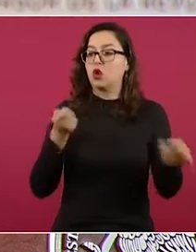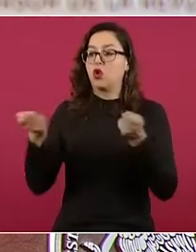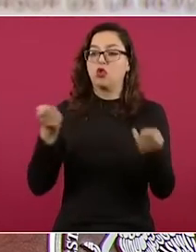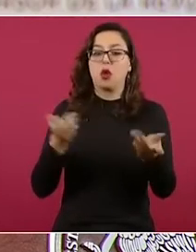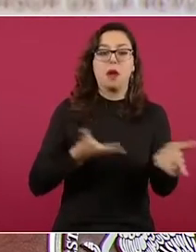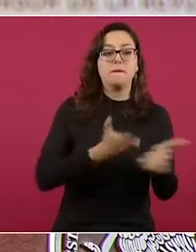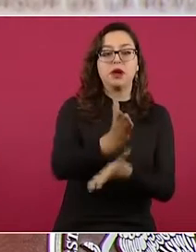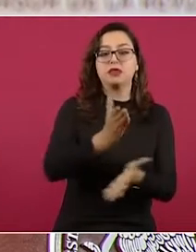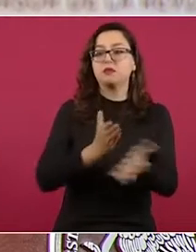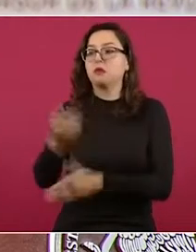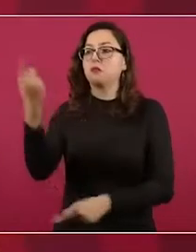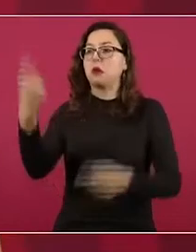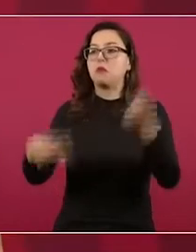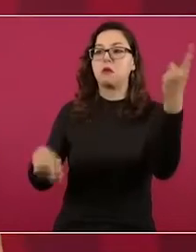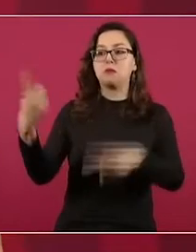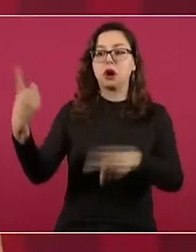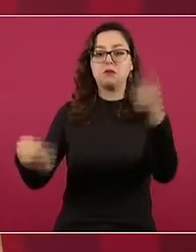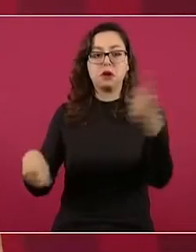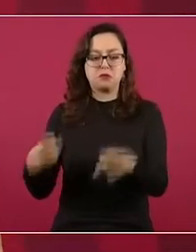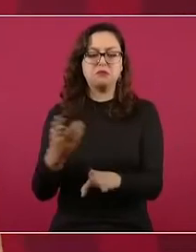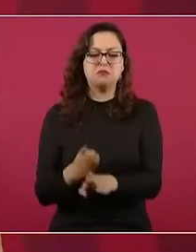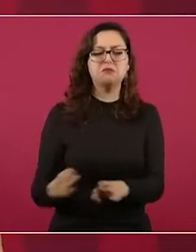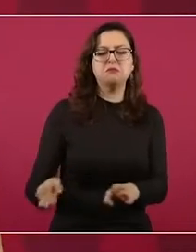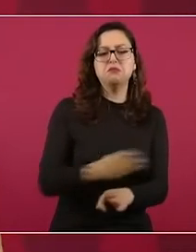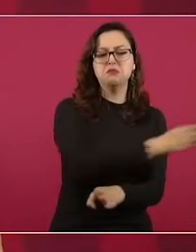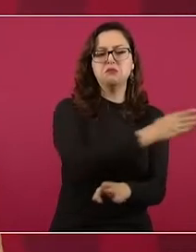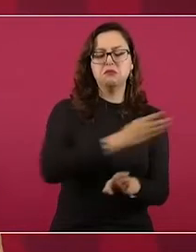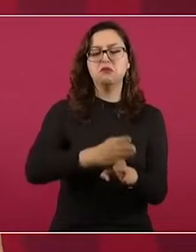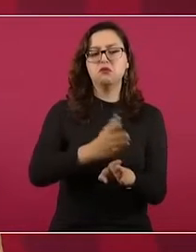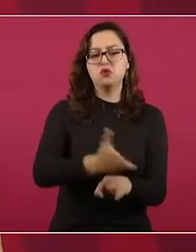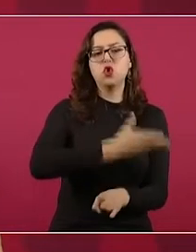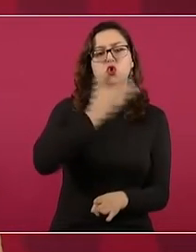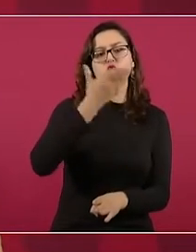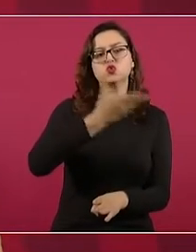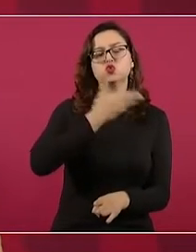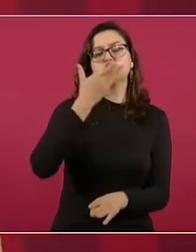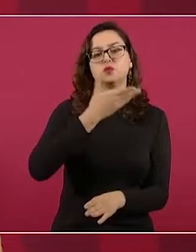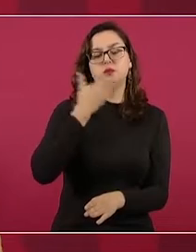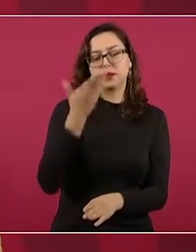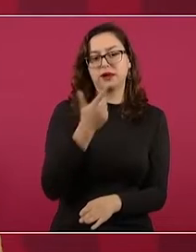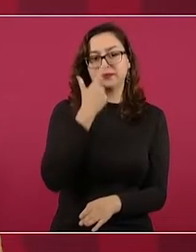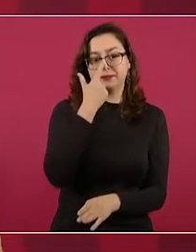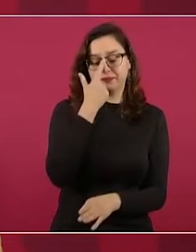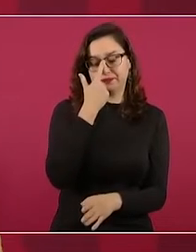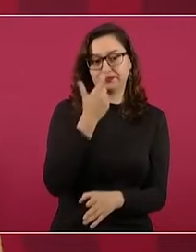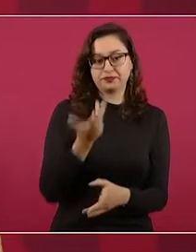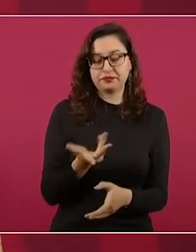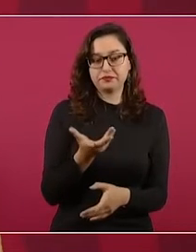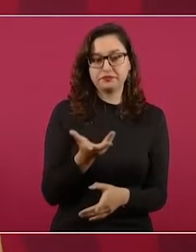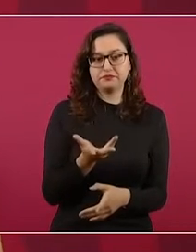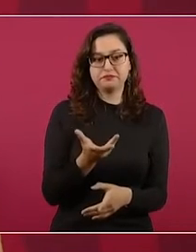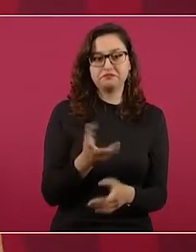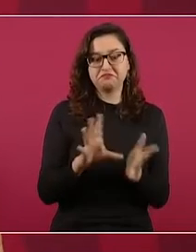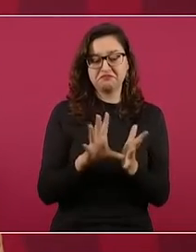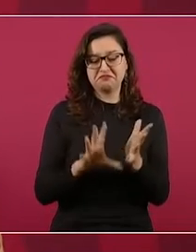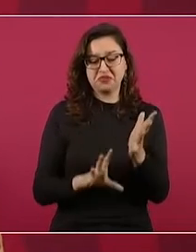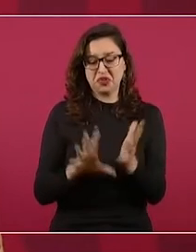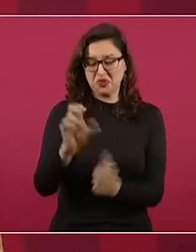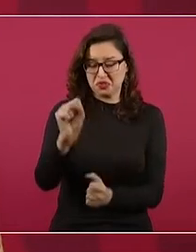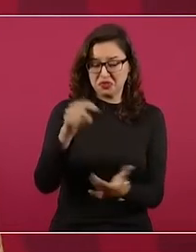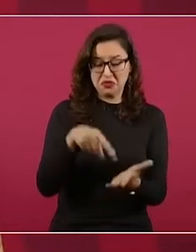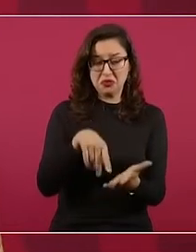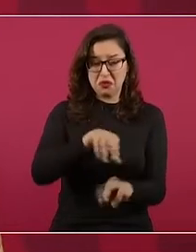la simulación. La Constitución se